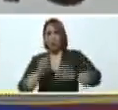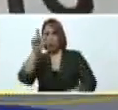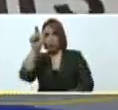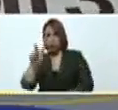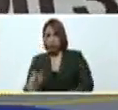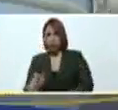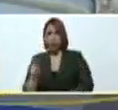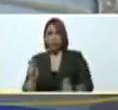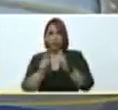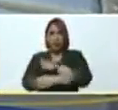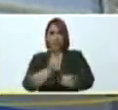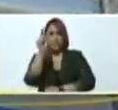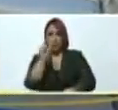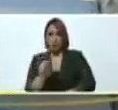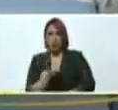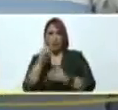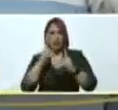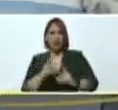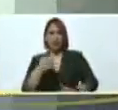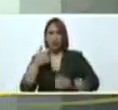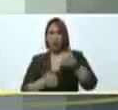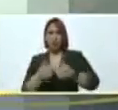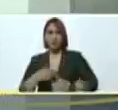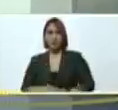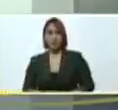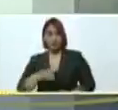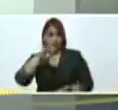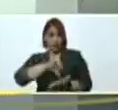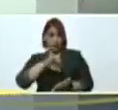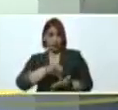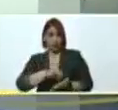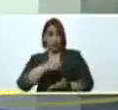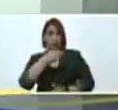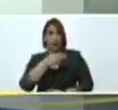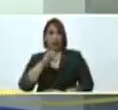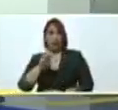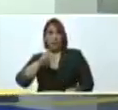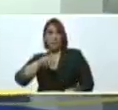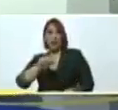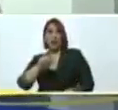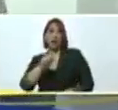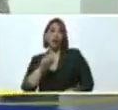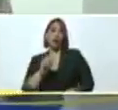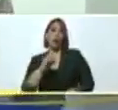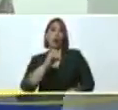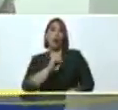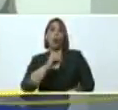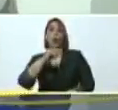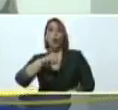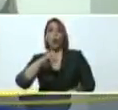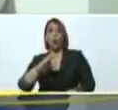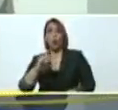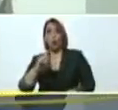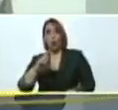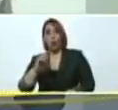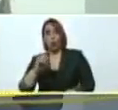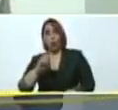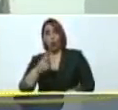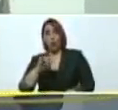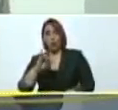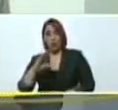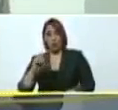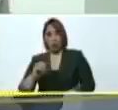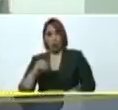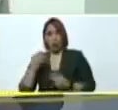decidir el egreso. Desde el Centro Hemato-Oncológico y de Rehabilitación, Domingo